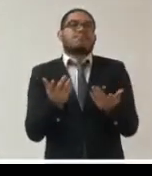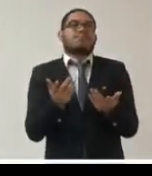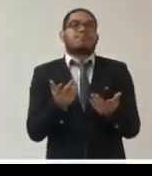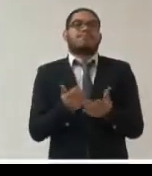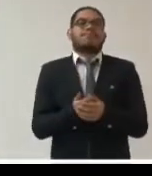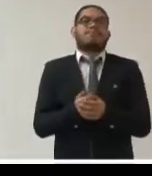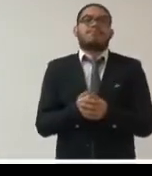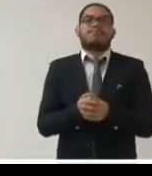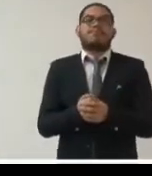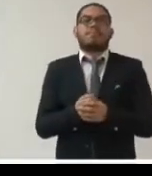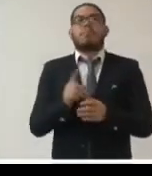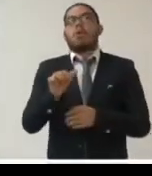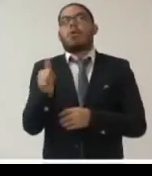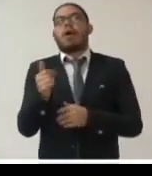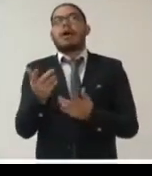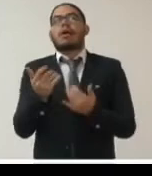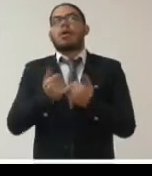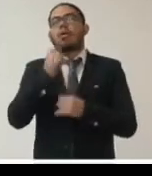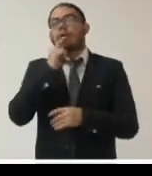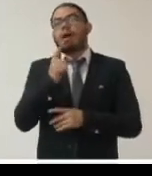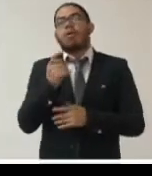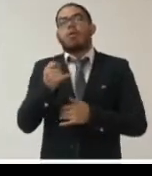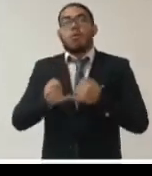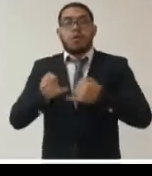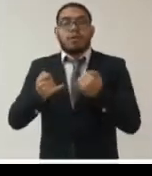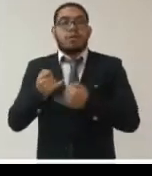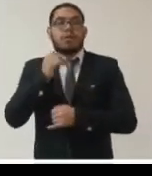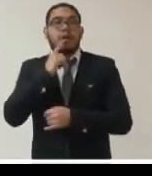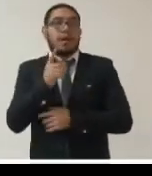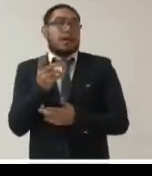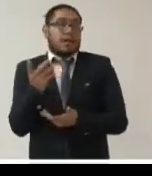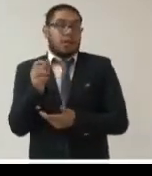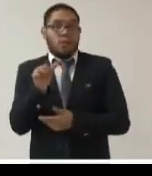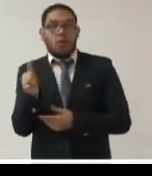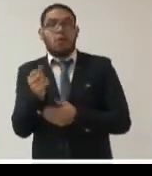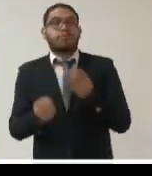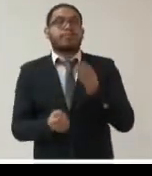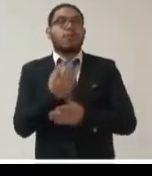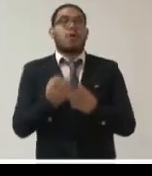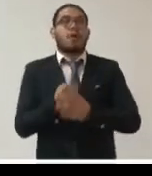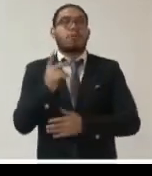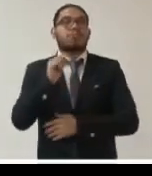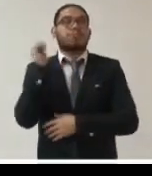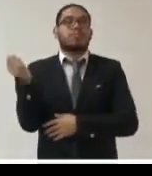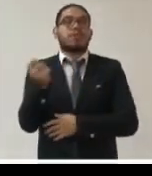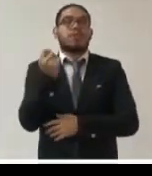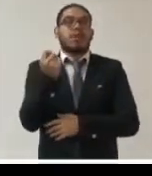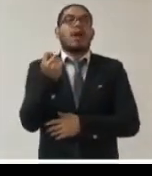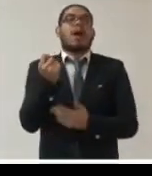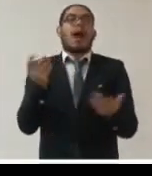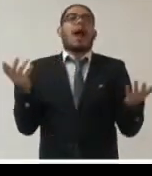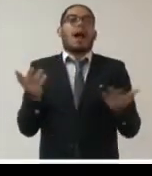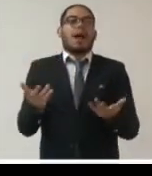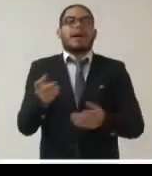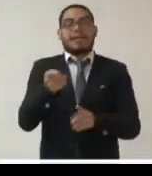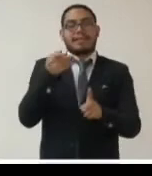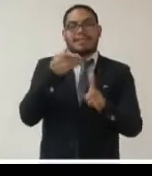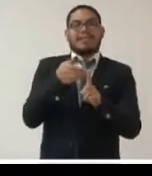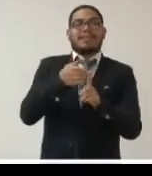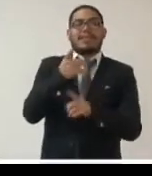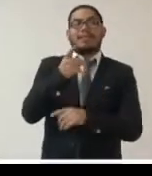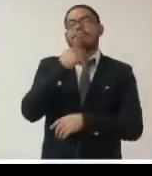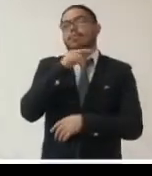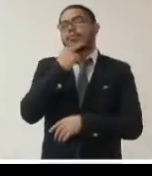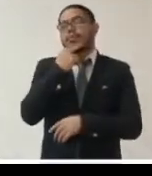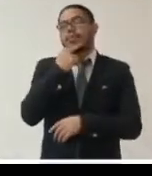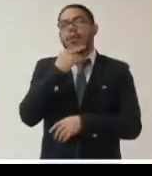el gabinete jurídico de la agencia pero también por la división de innovación tecnológica y ahí yo creo que sí que es muy útil